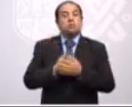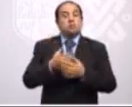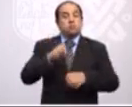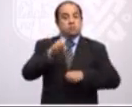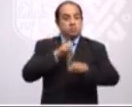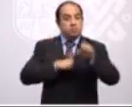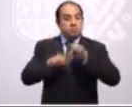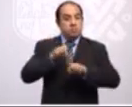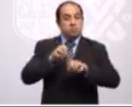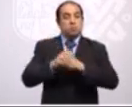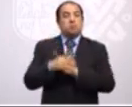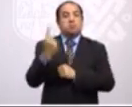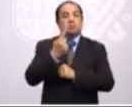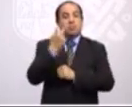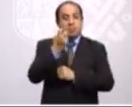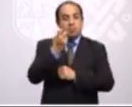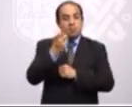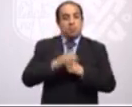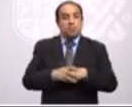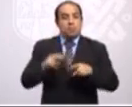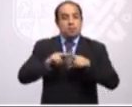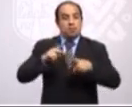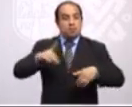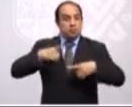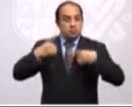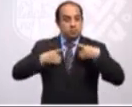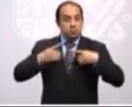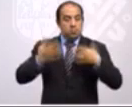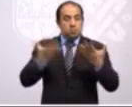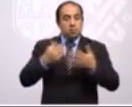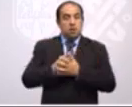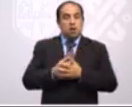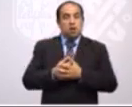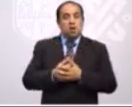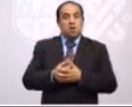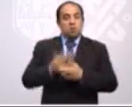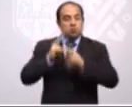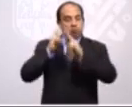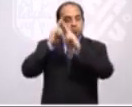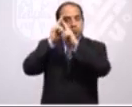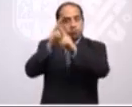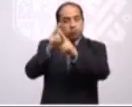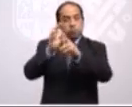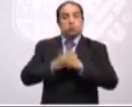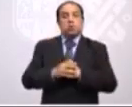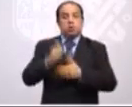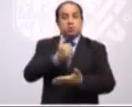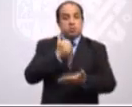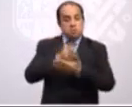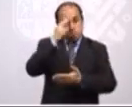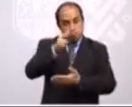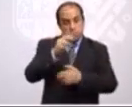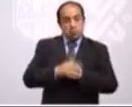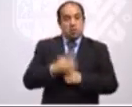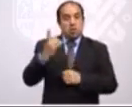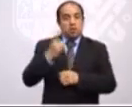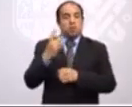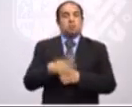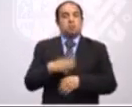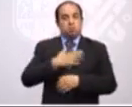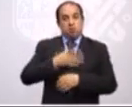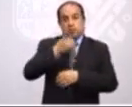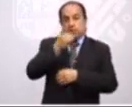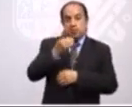que este parque de diversiones será un homenaje a la Ciudad de México, donde, les decía, rescata muchas de las